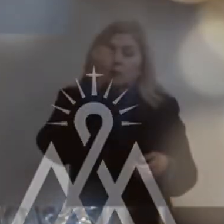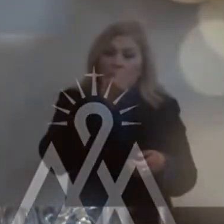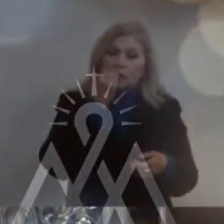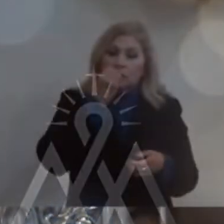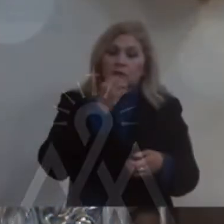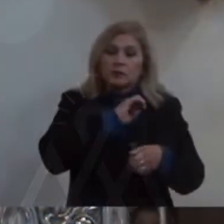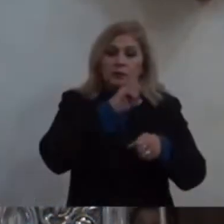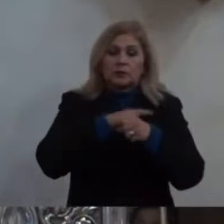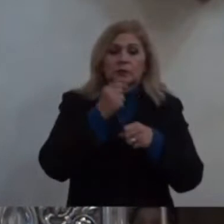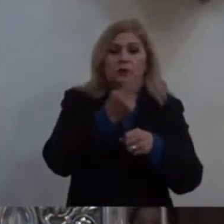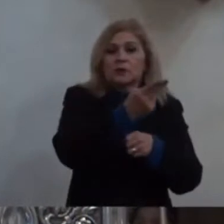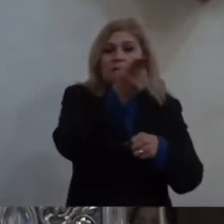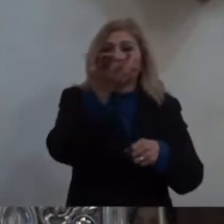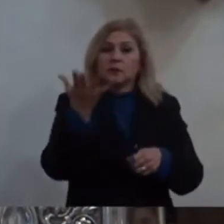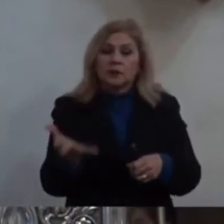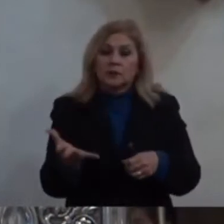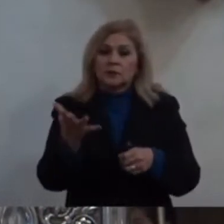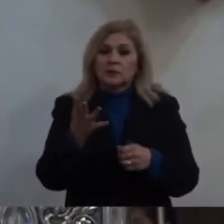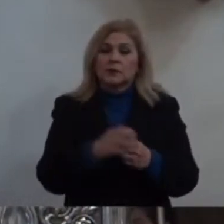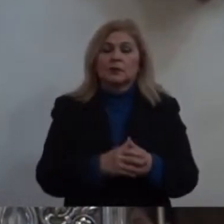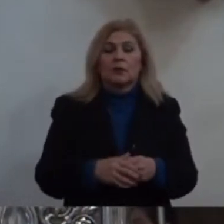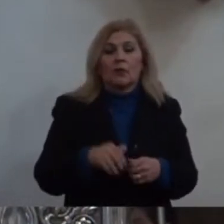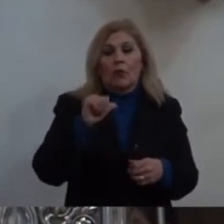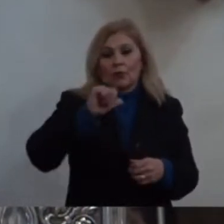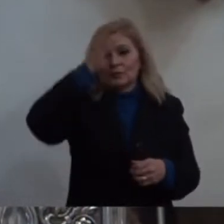La Liturgia